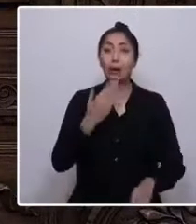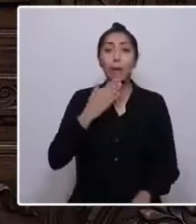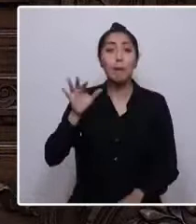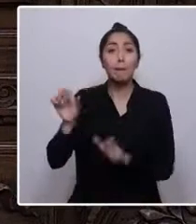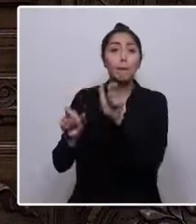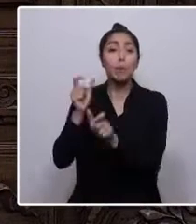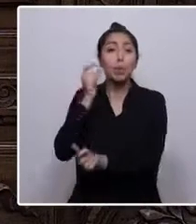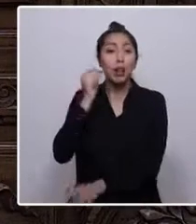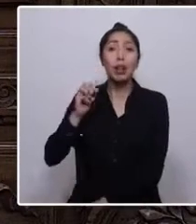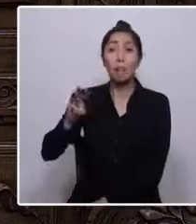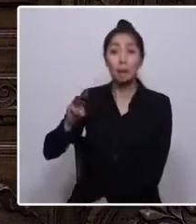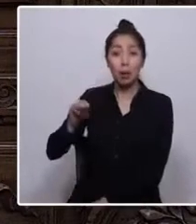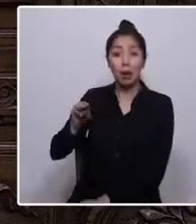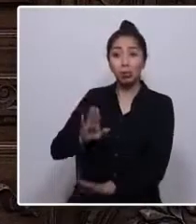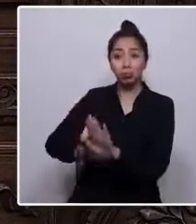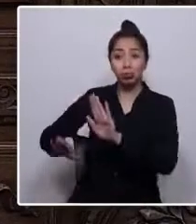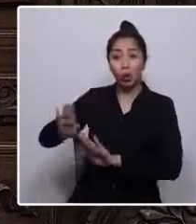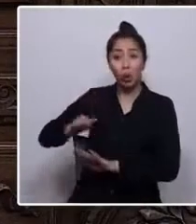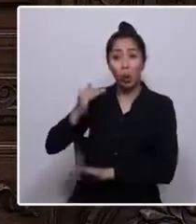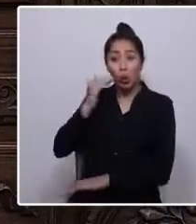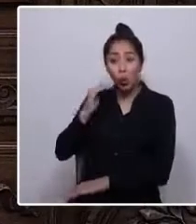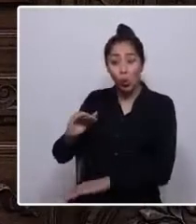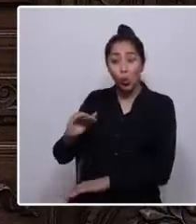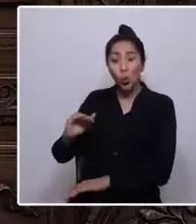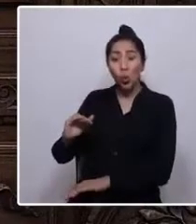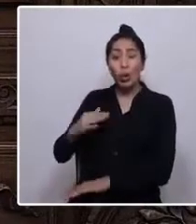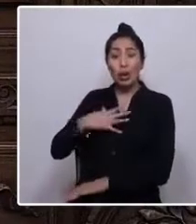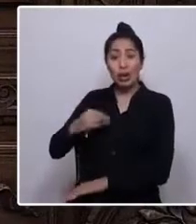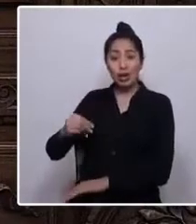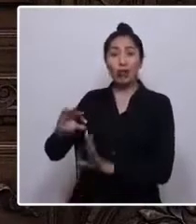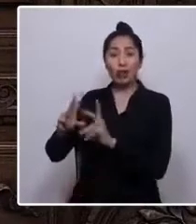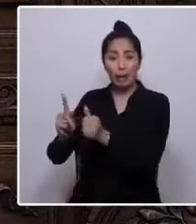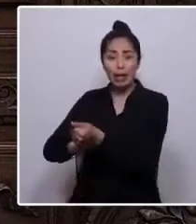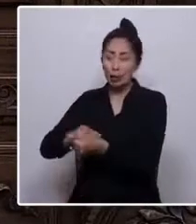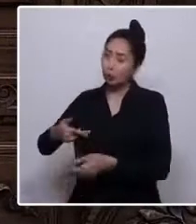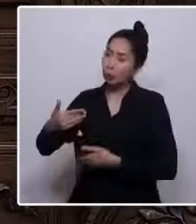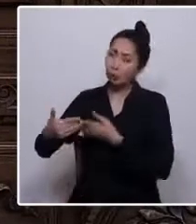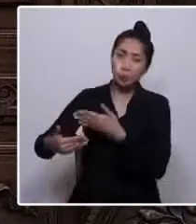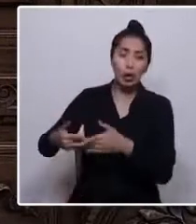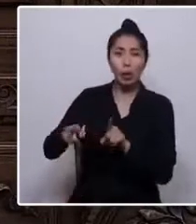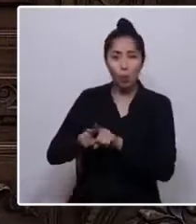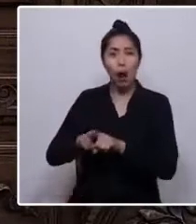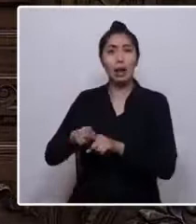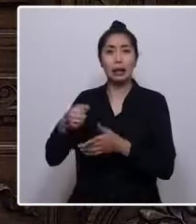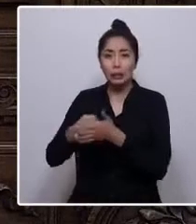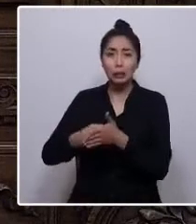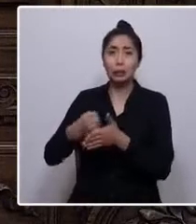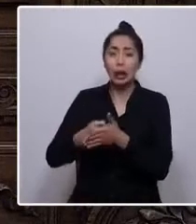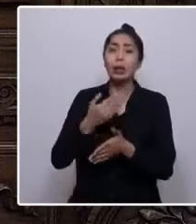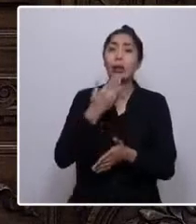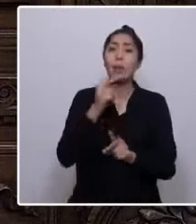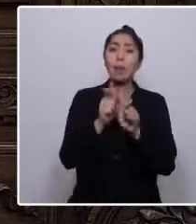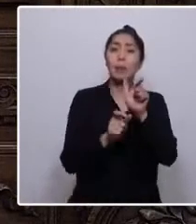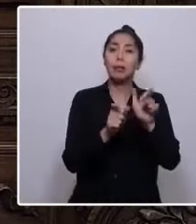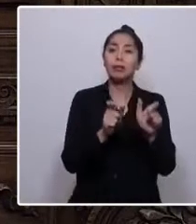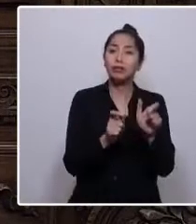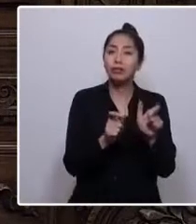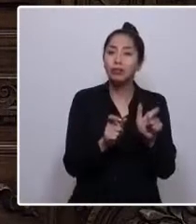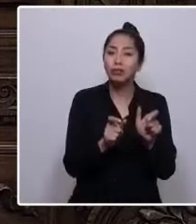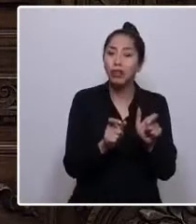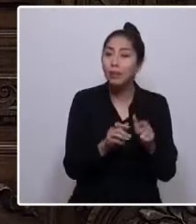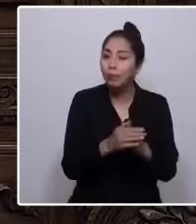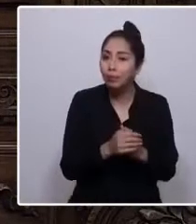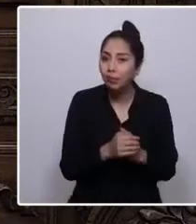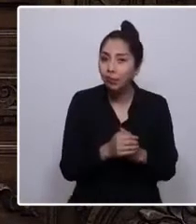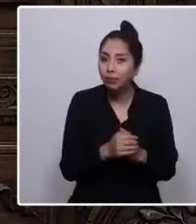las mínimas posibilidades, sacan adelante a familia, las que han caminado junto a sus hijos con fortaleza y resistencia, y en ese transitar